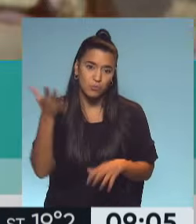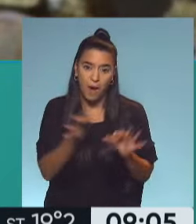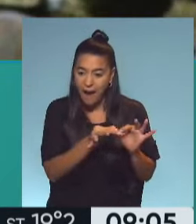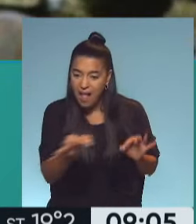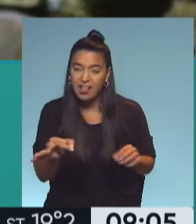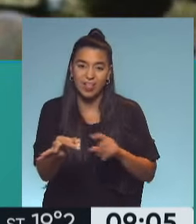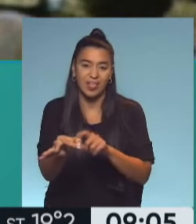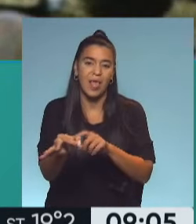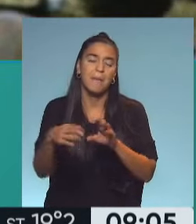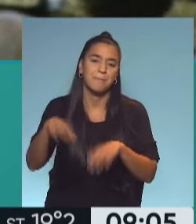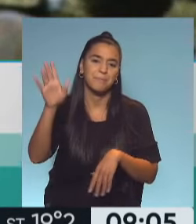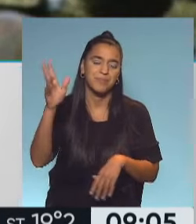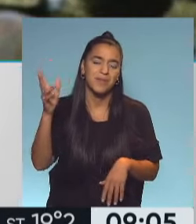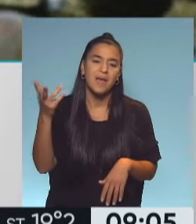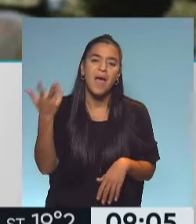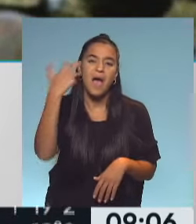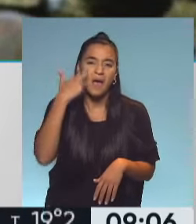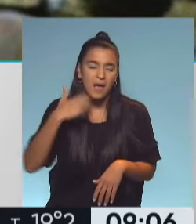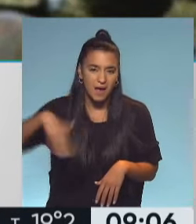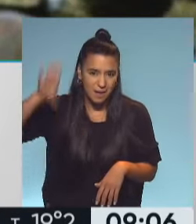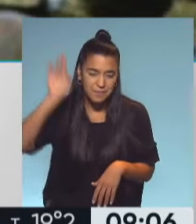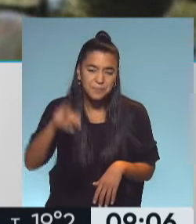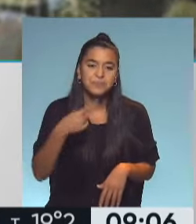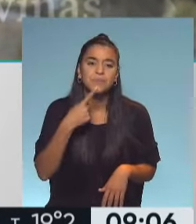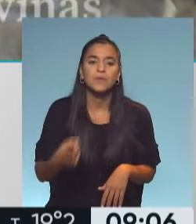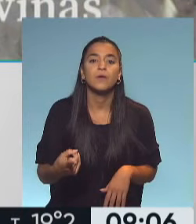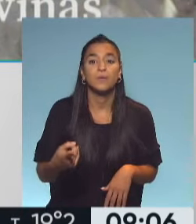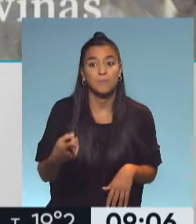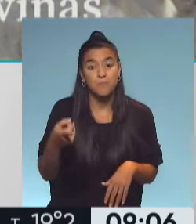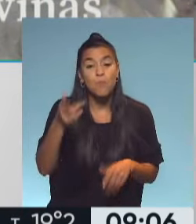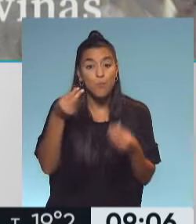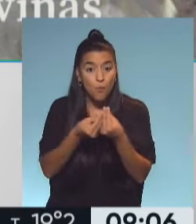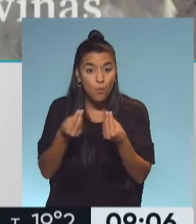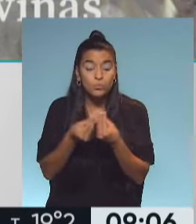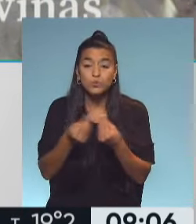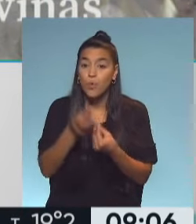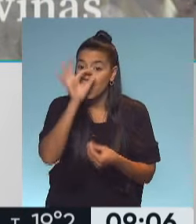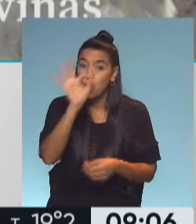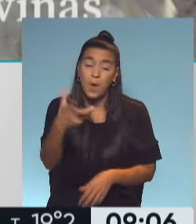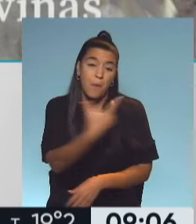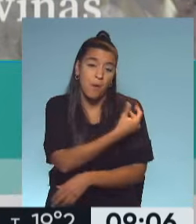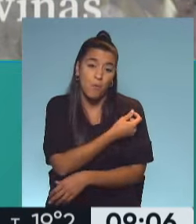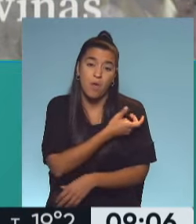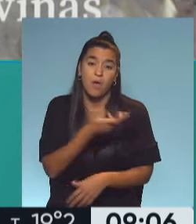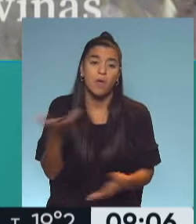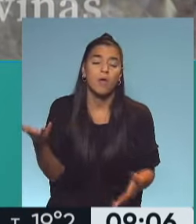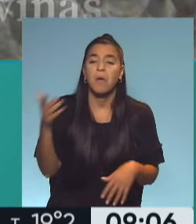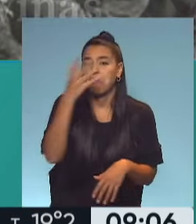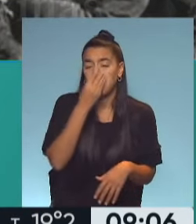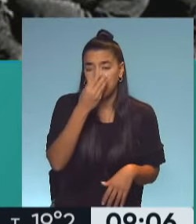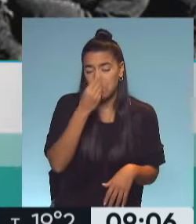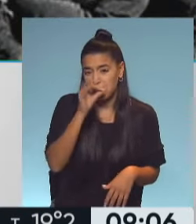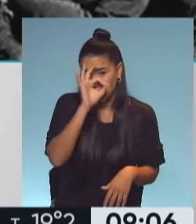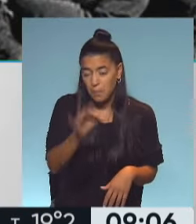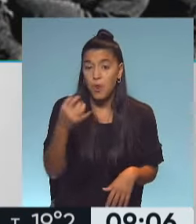donde hay mucha gente mayor, más de uno, que a los cuales nunca se vacunaban para la gripe, pero